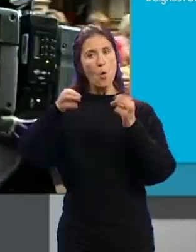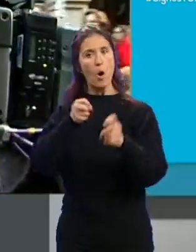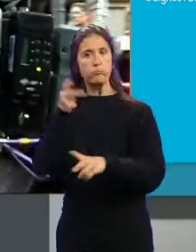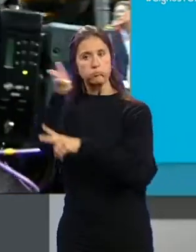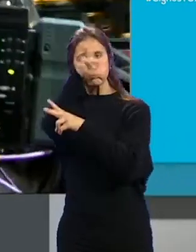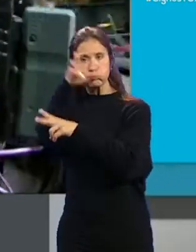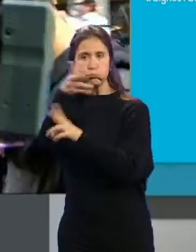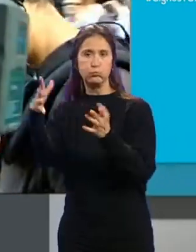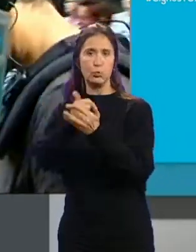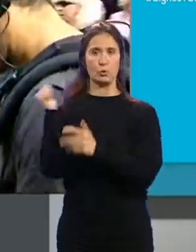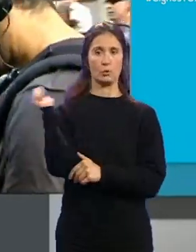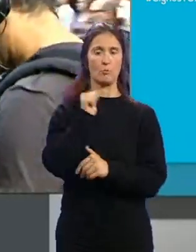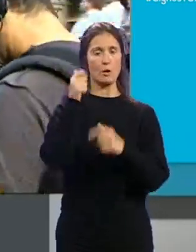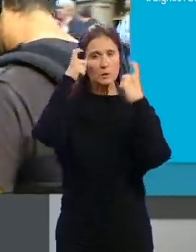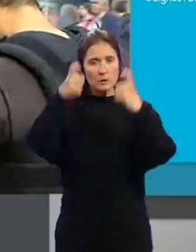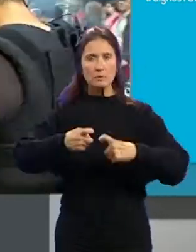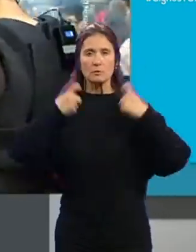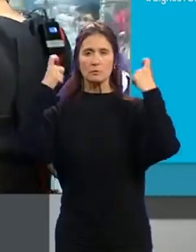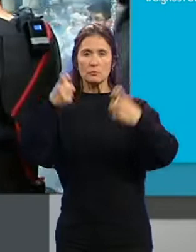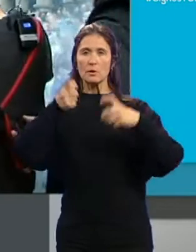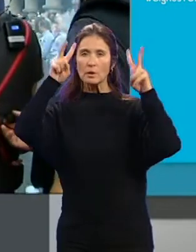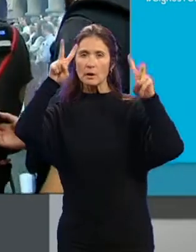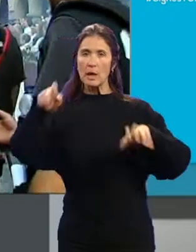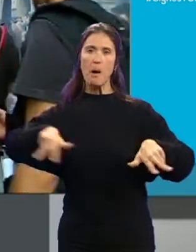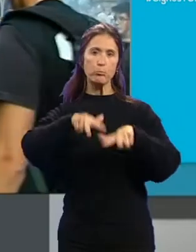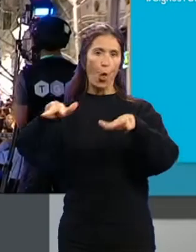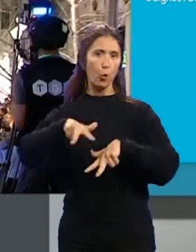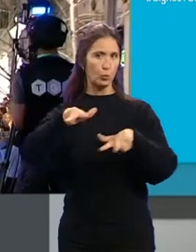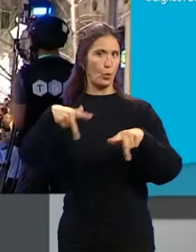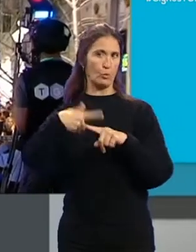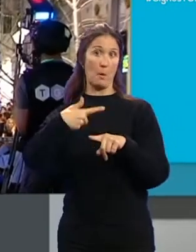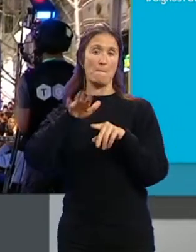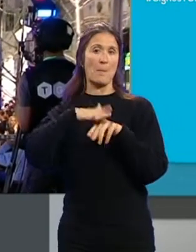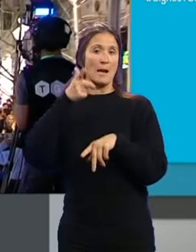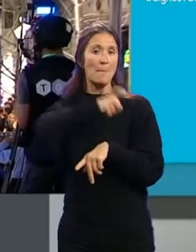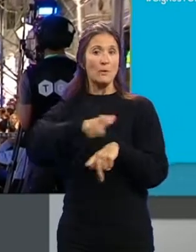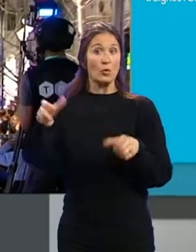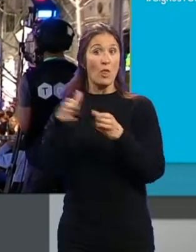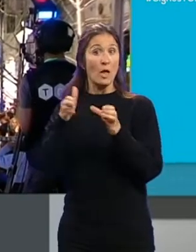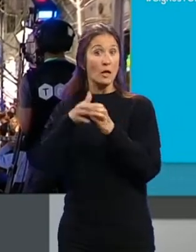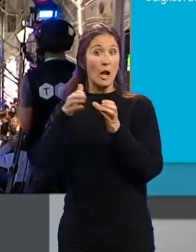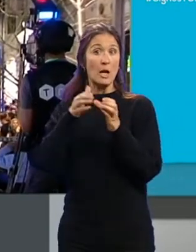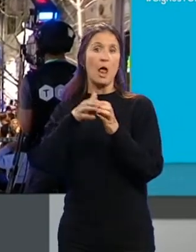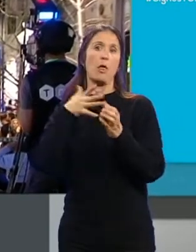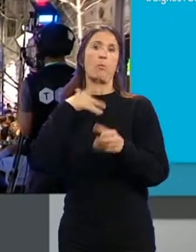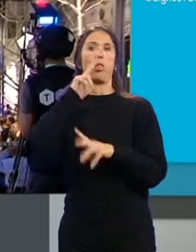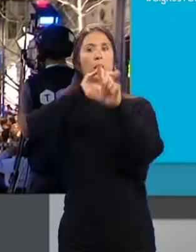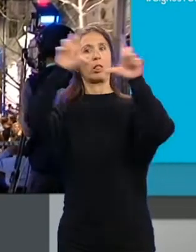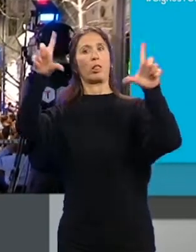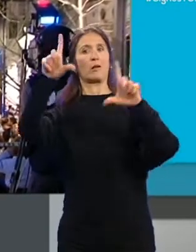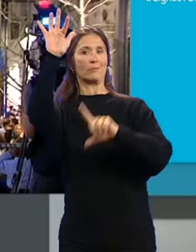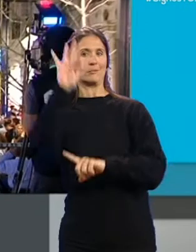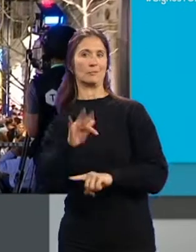Granada... ...haciendo un esfuerzo importante en materia de producción, para que miles de granadinos la puedan seguir desde sus casas.